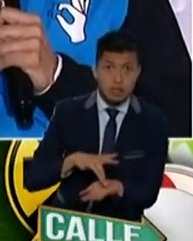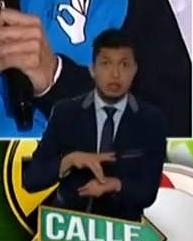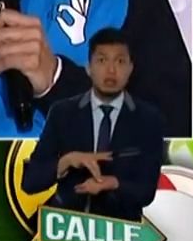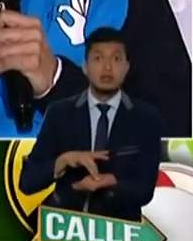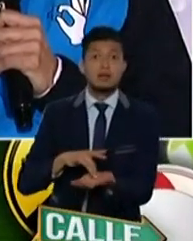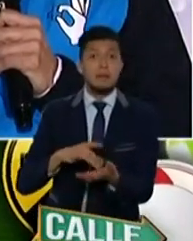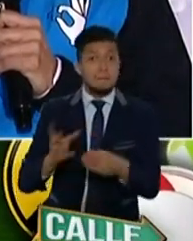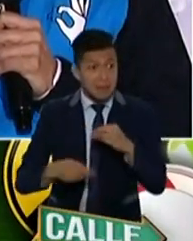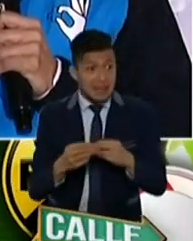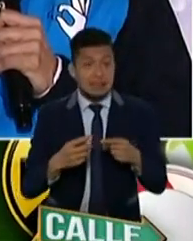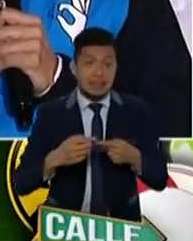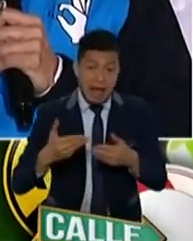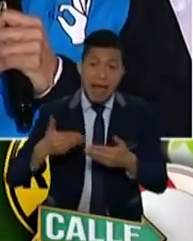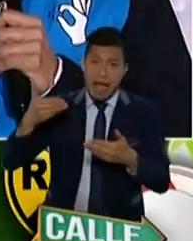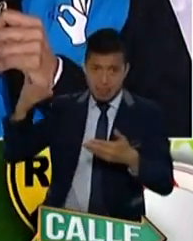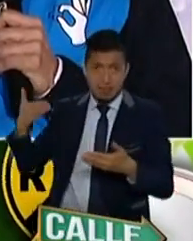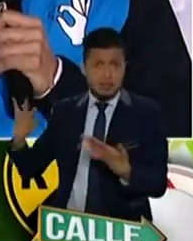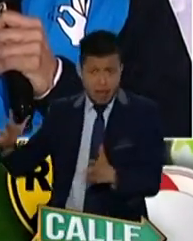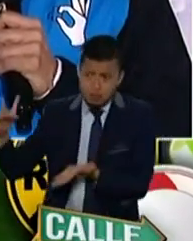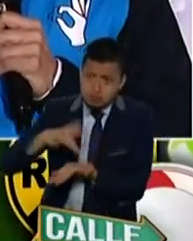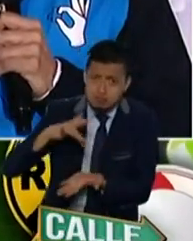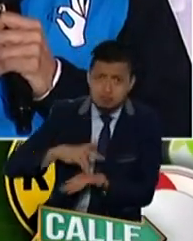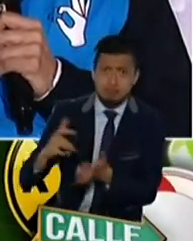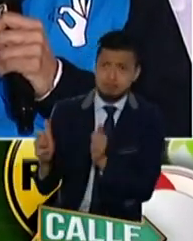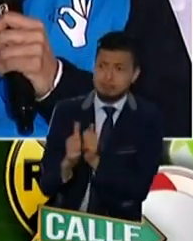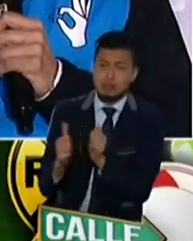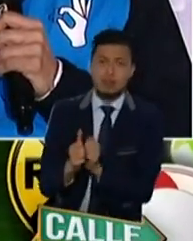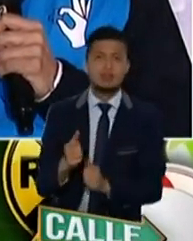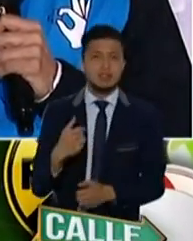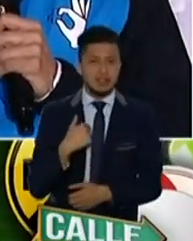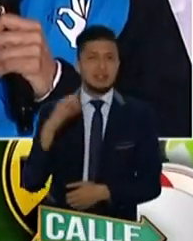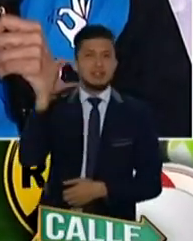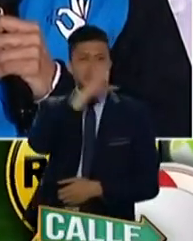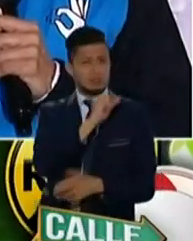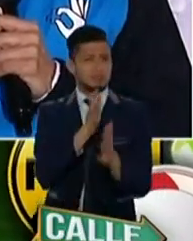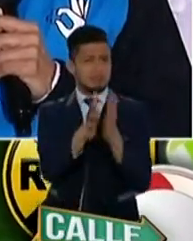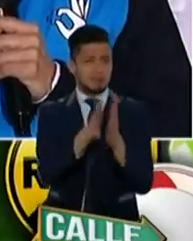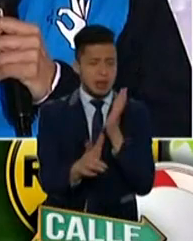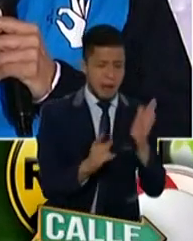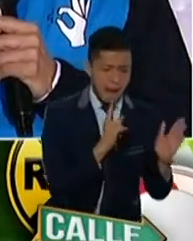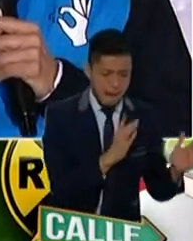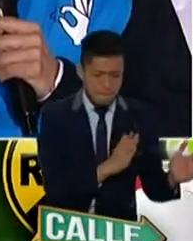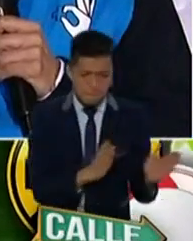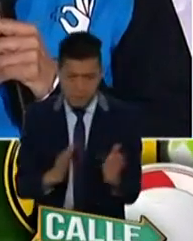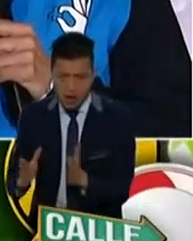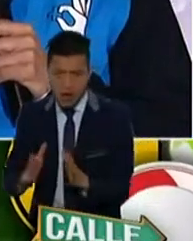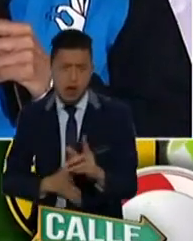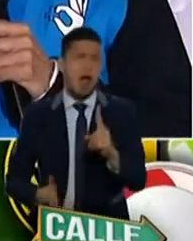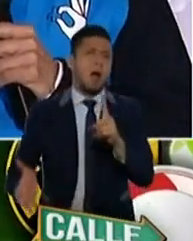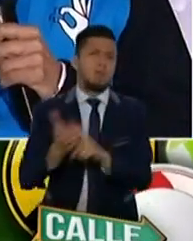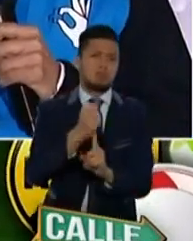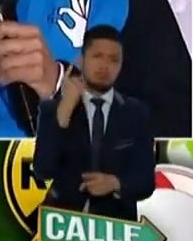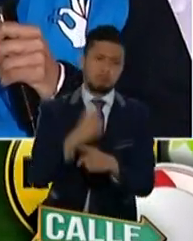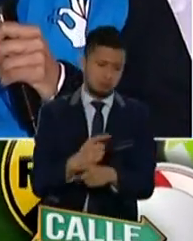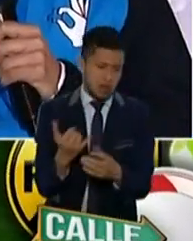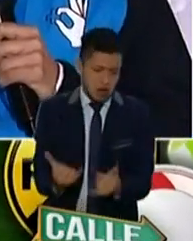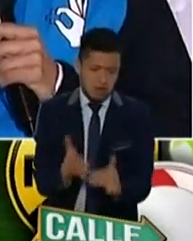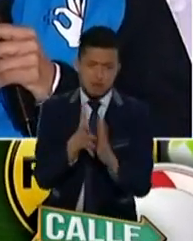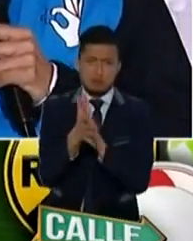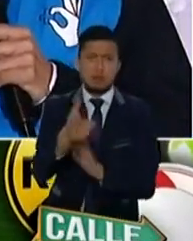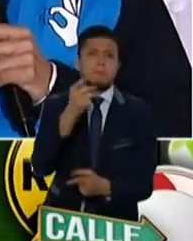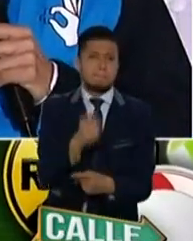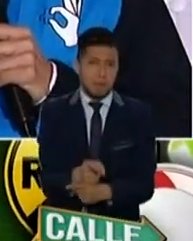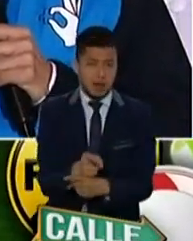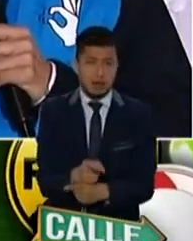días anteriores y reitero que lo que se planea no puede dejar de resultar como lo estamos reportando. Esta es la